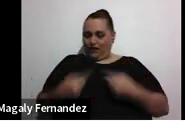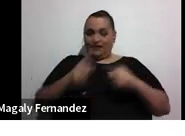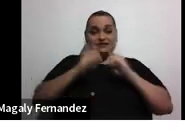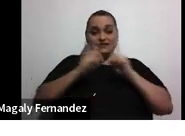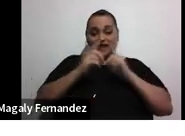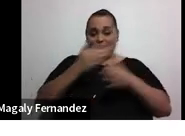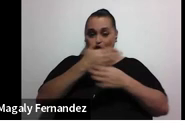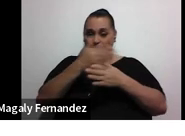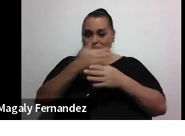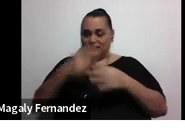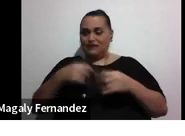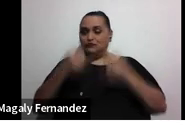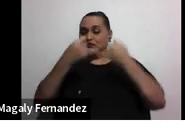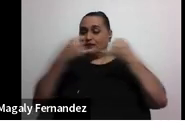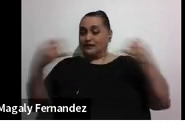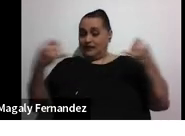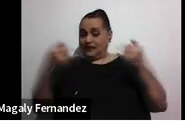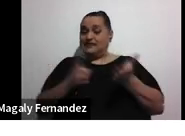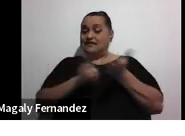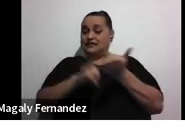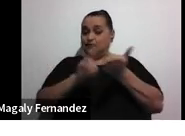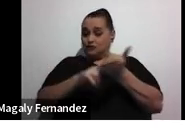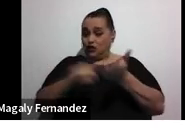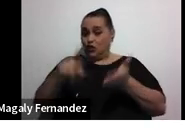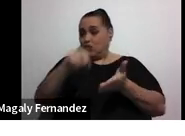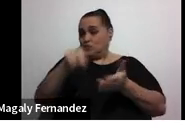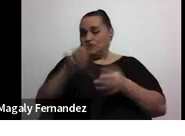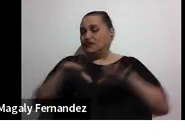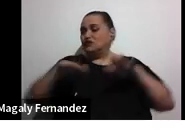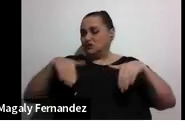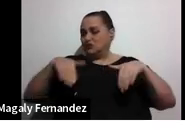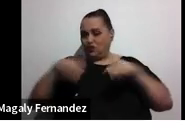el enlace de inscripción por si aún no lo han hecho